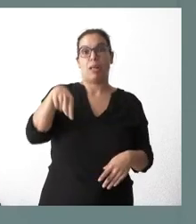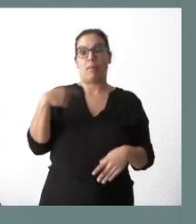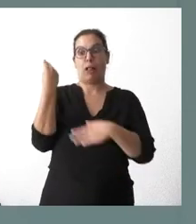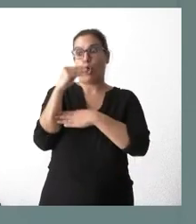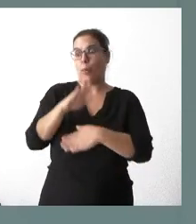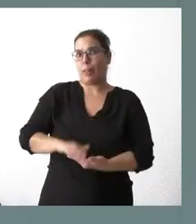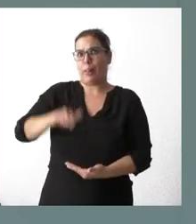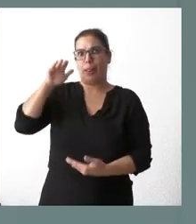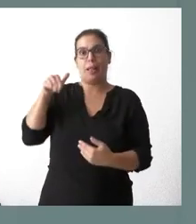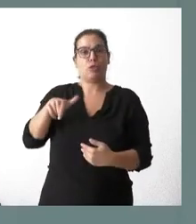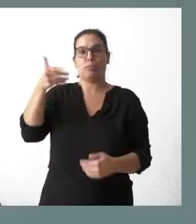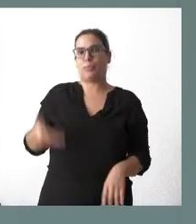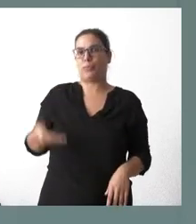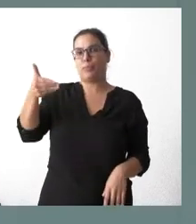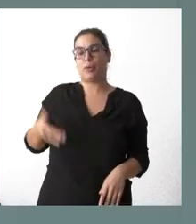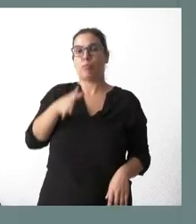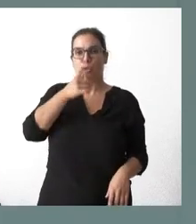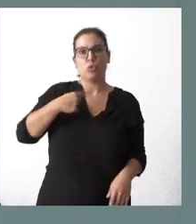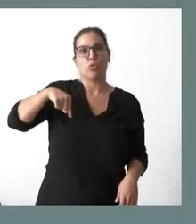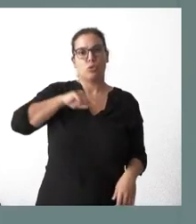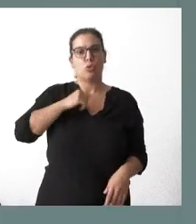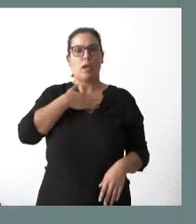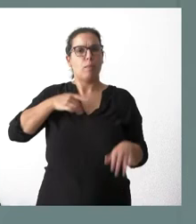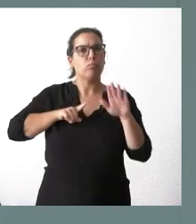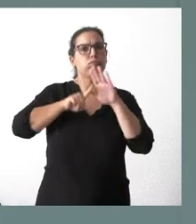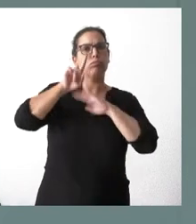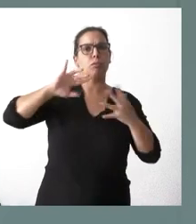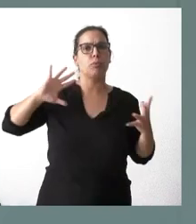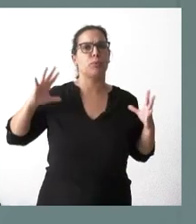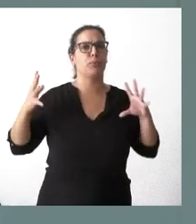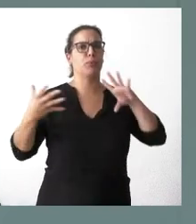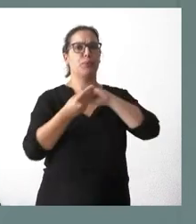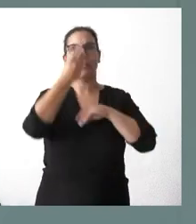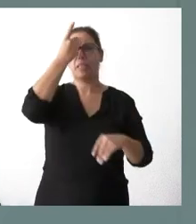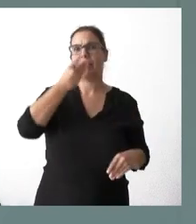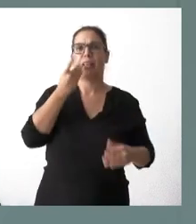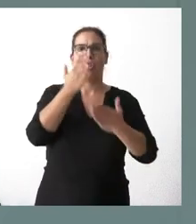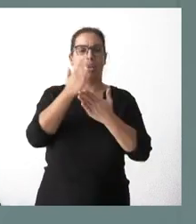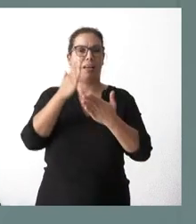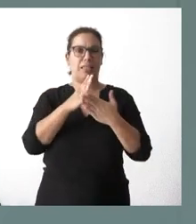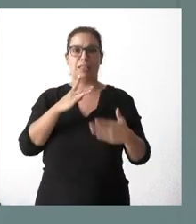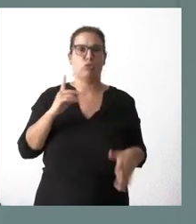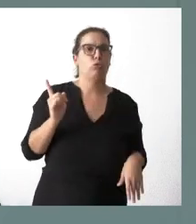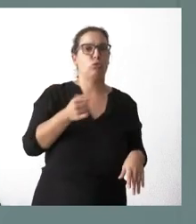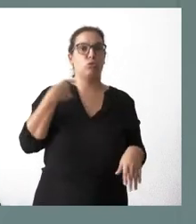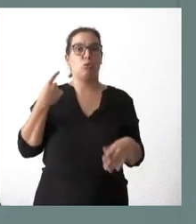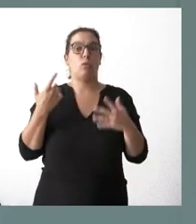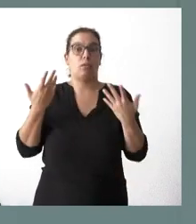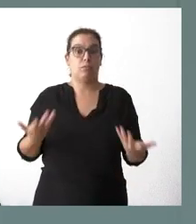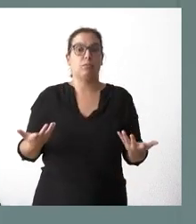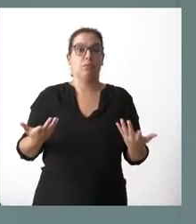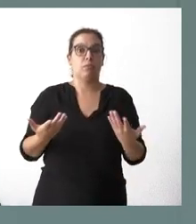fundamental y, por tanto, nosotros estamos en la idea de ir avanzando hacia la digitalización de las aulas y, por tanto, que las aulas se vayan